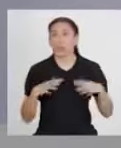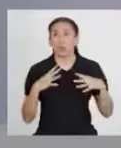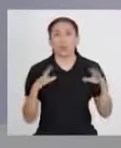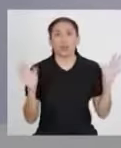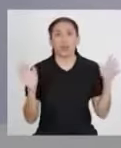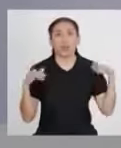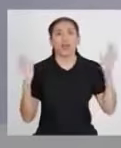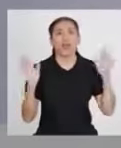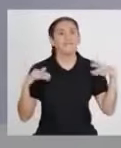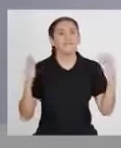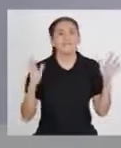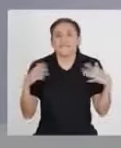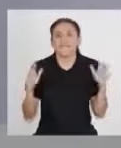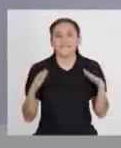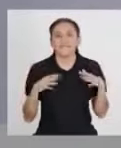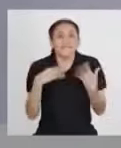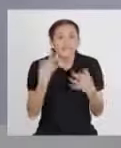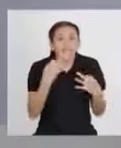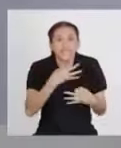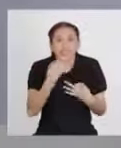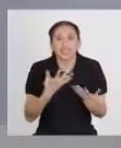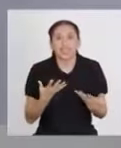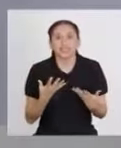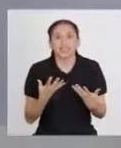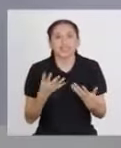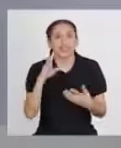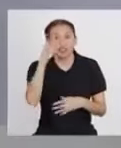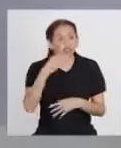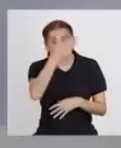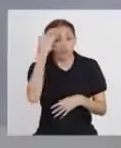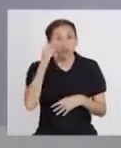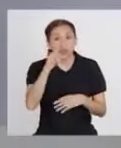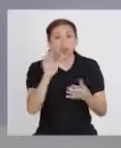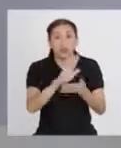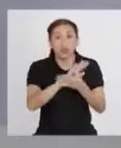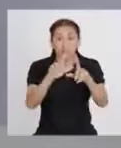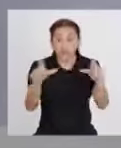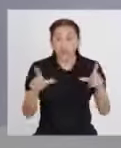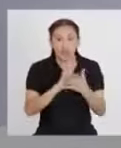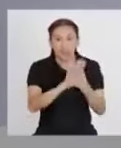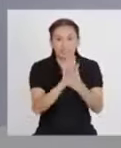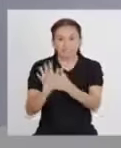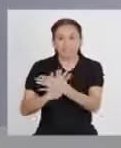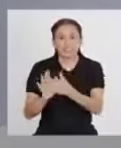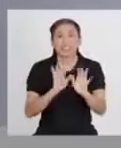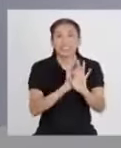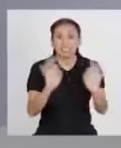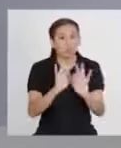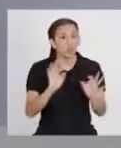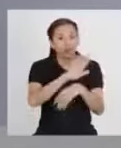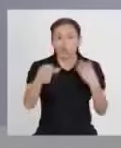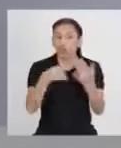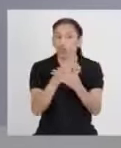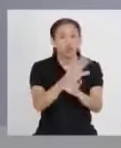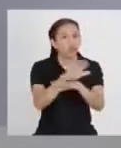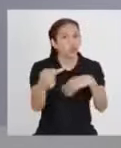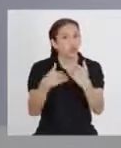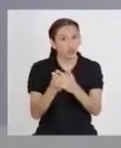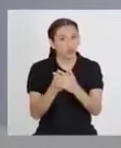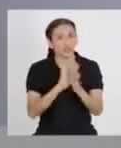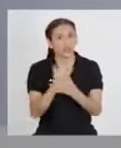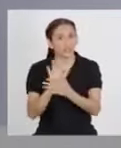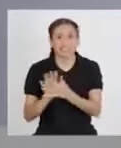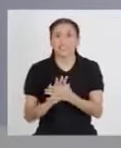¡Santas plumas del águila! ¡Es verdad! ¡No se olviden de desinfectarlo todo! ¡Todo, todito, todo!